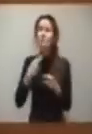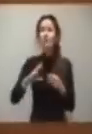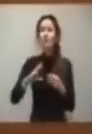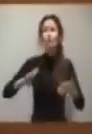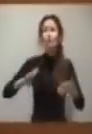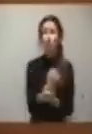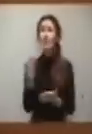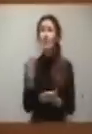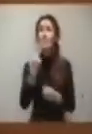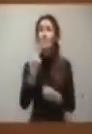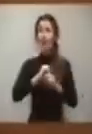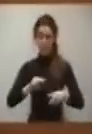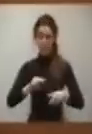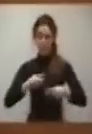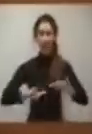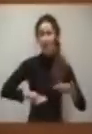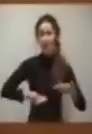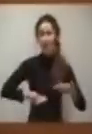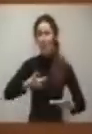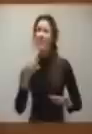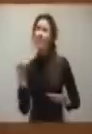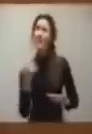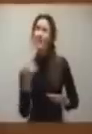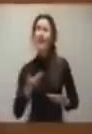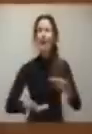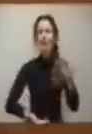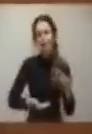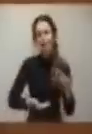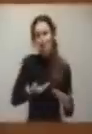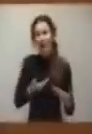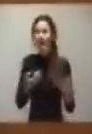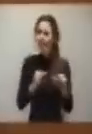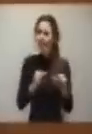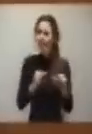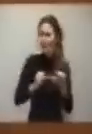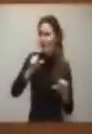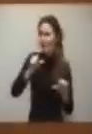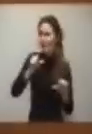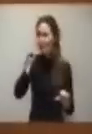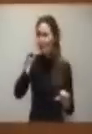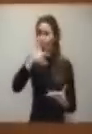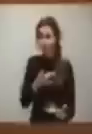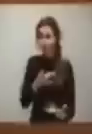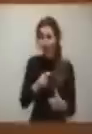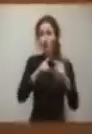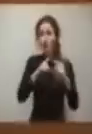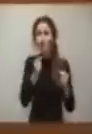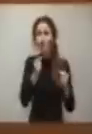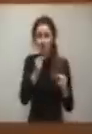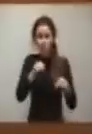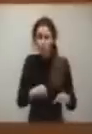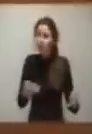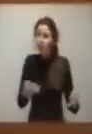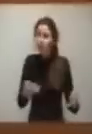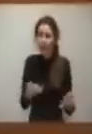tarea de evaluación. Es decir, vamos a evaluar qué ha pasado y en qué situación se encuentra Asturias, por ejemplo, y usted lo decía